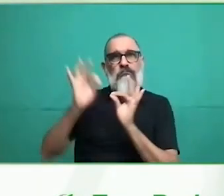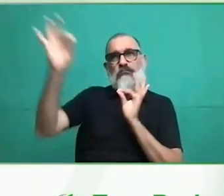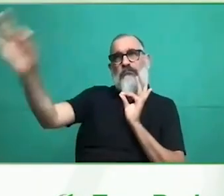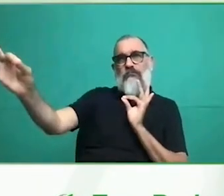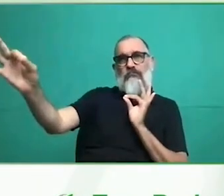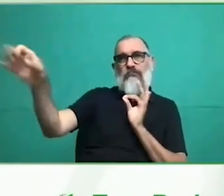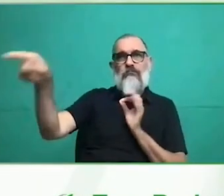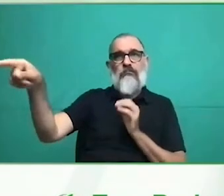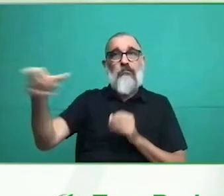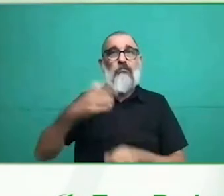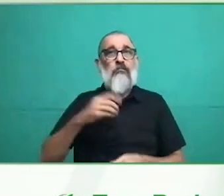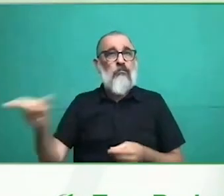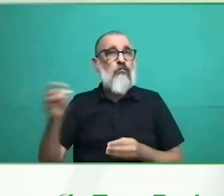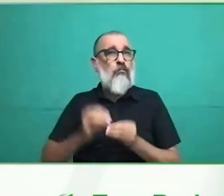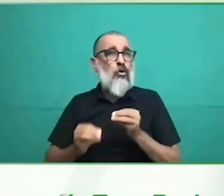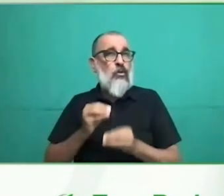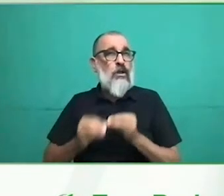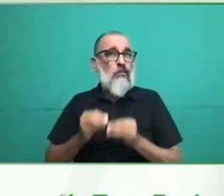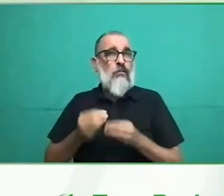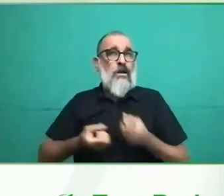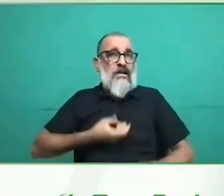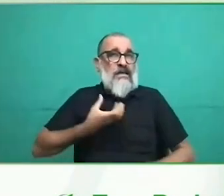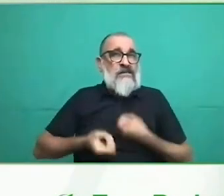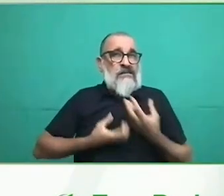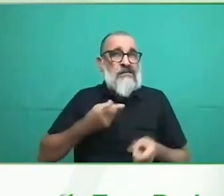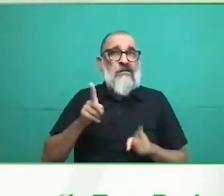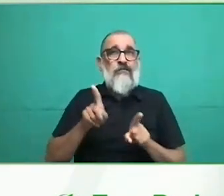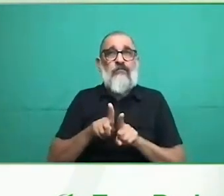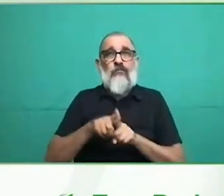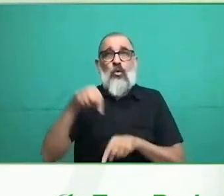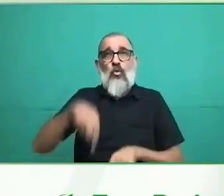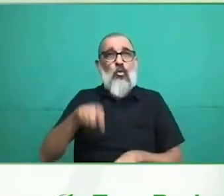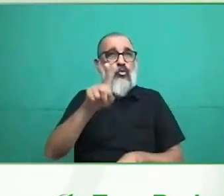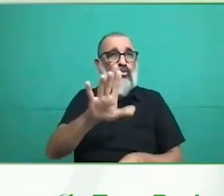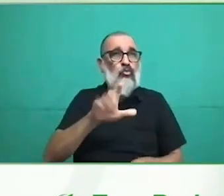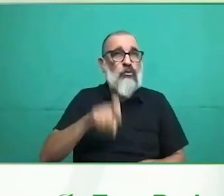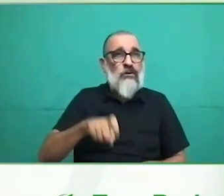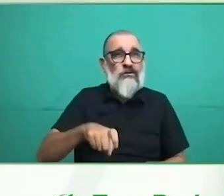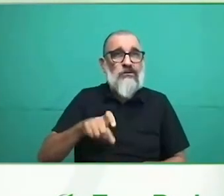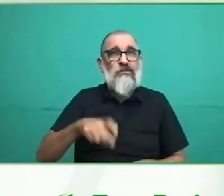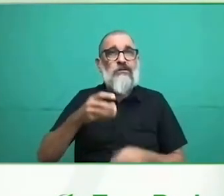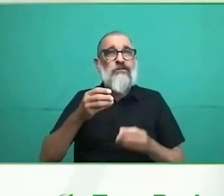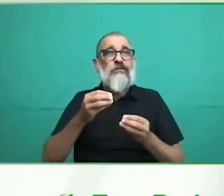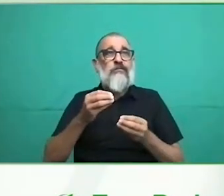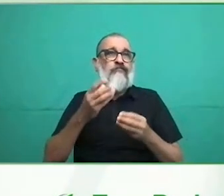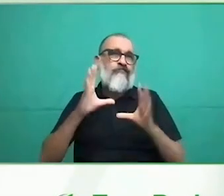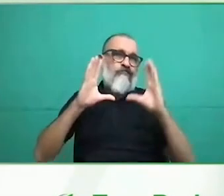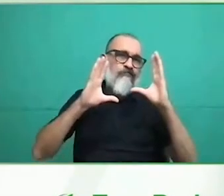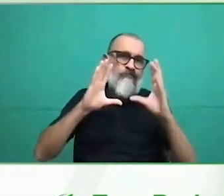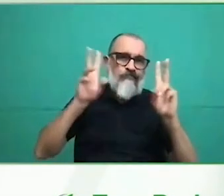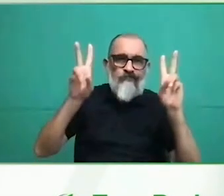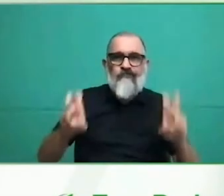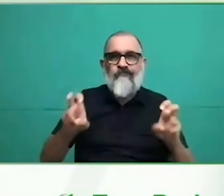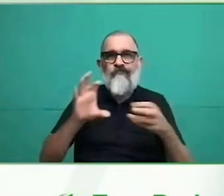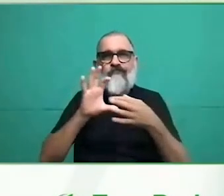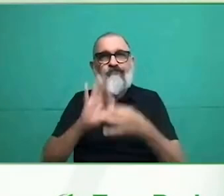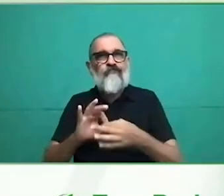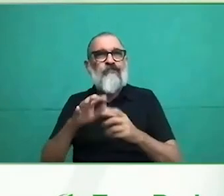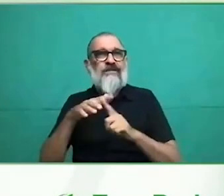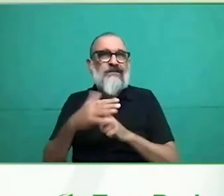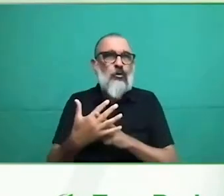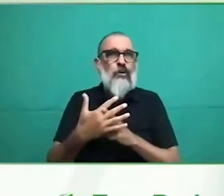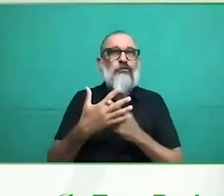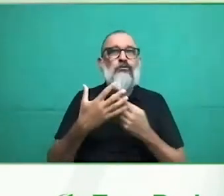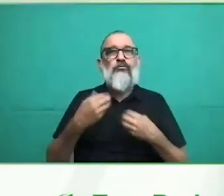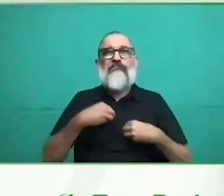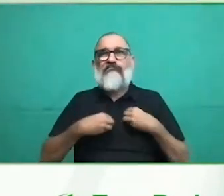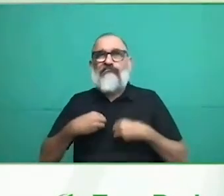lado de las personas en situaciones muy delicadas, gestionando, repito, todo este volumen. Nos dedicamos a las personas en mayor